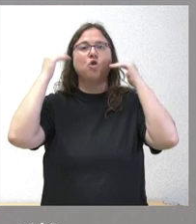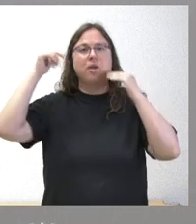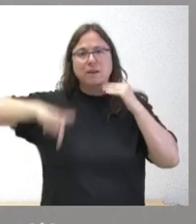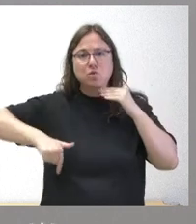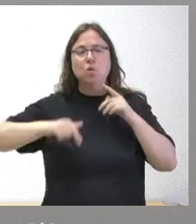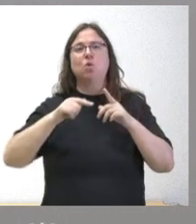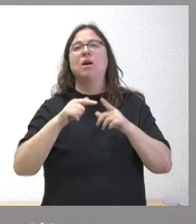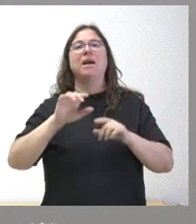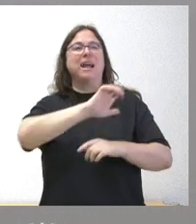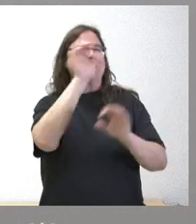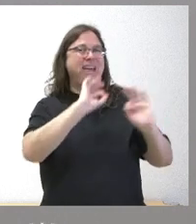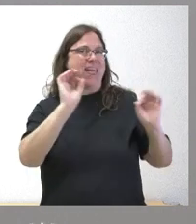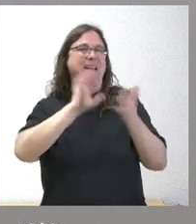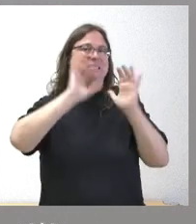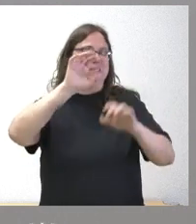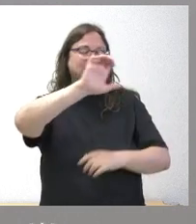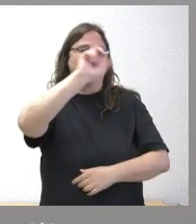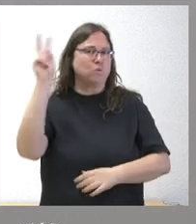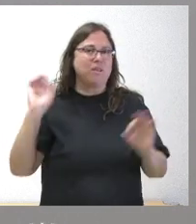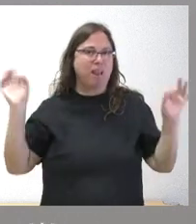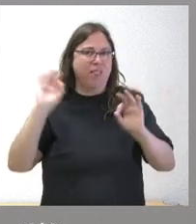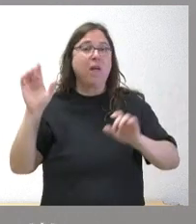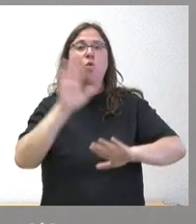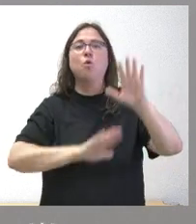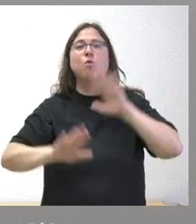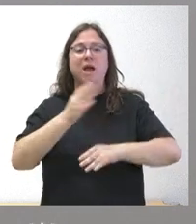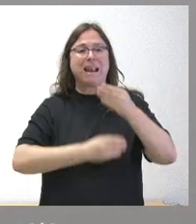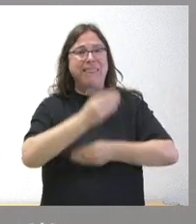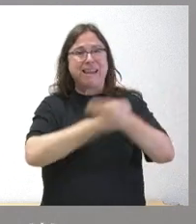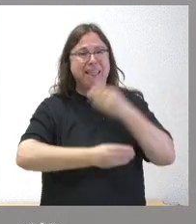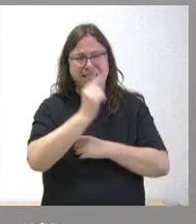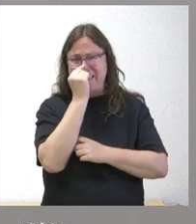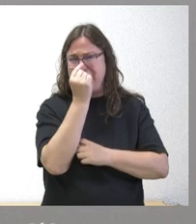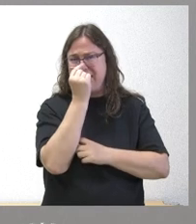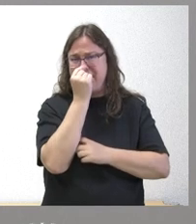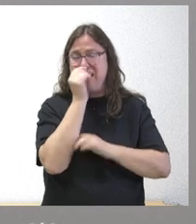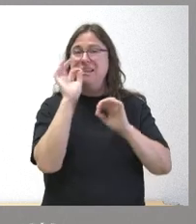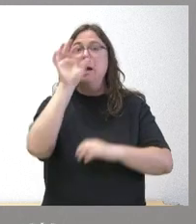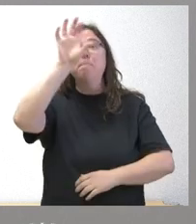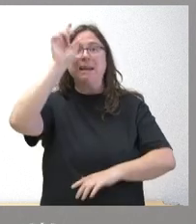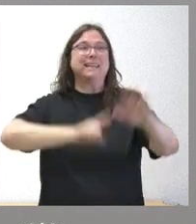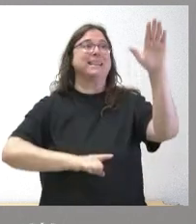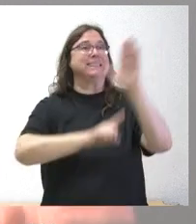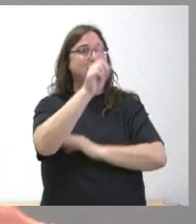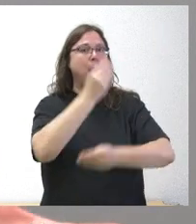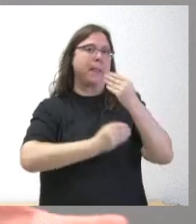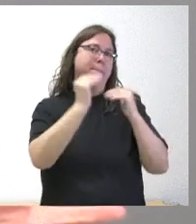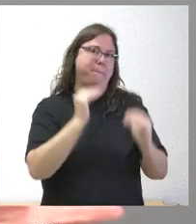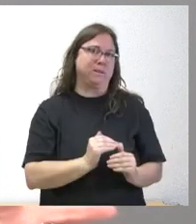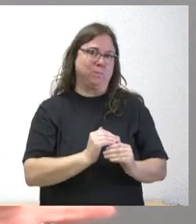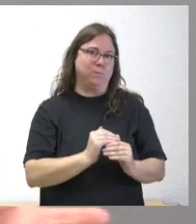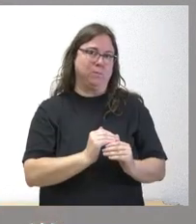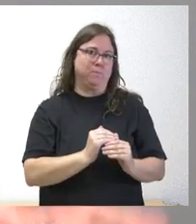complicado el que el número de nacimientos está muy bajo especialmente en los países más desarrollados de los países más